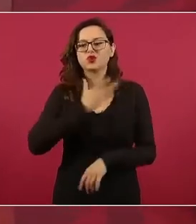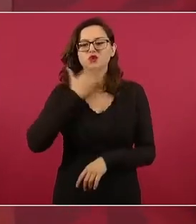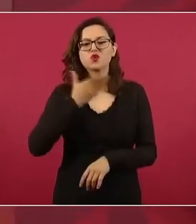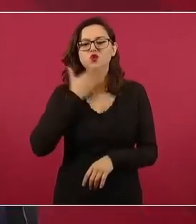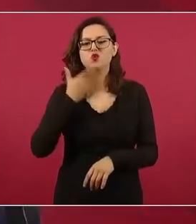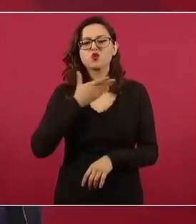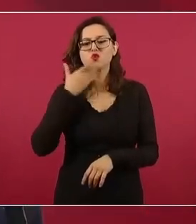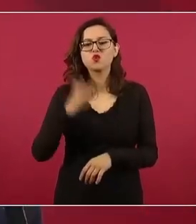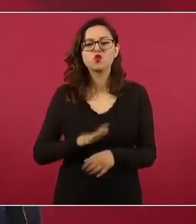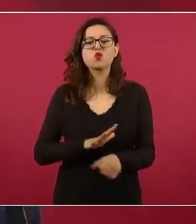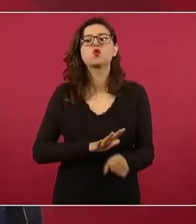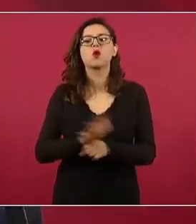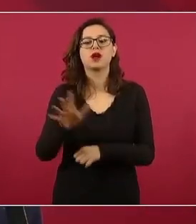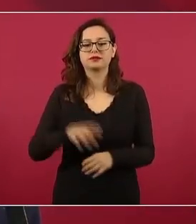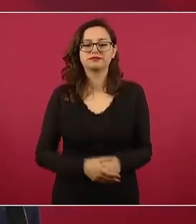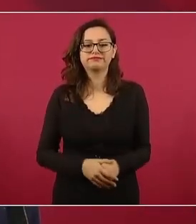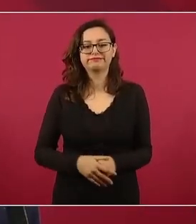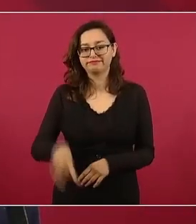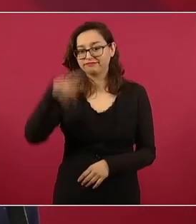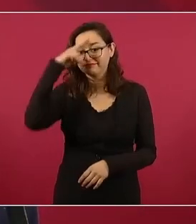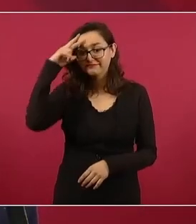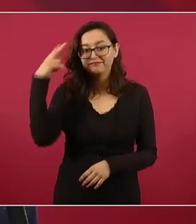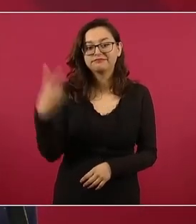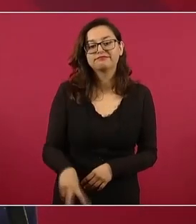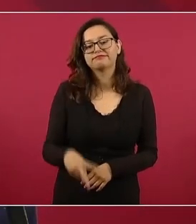México lindo y querido, ¿sí?